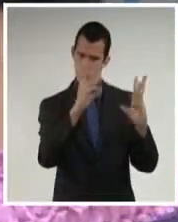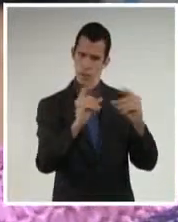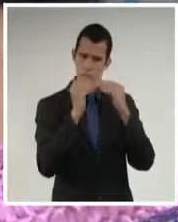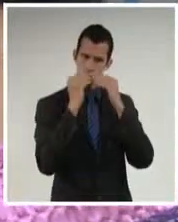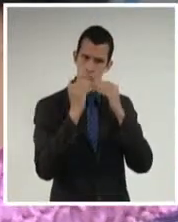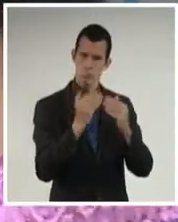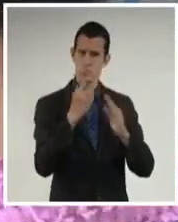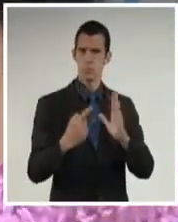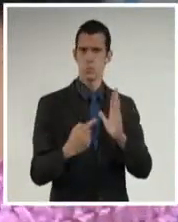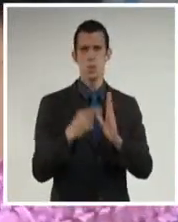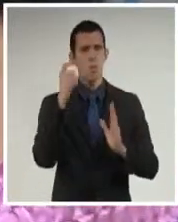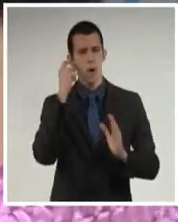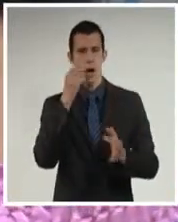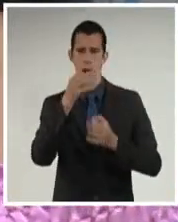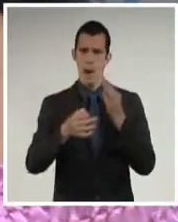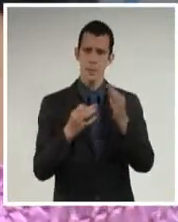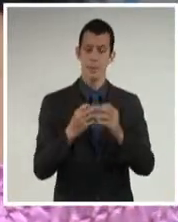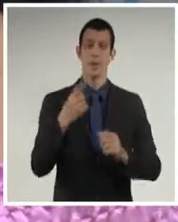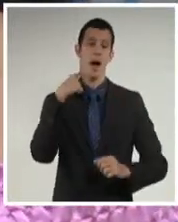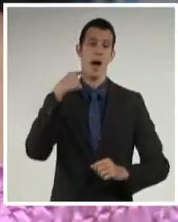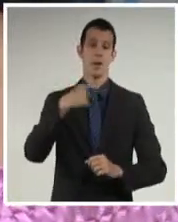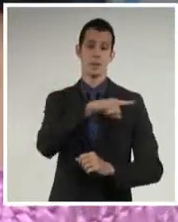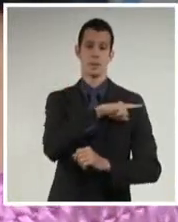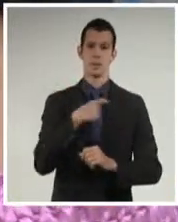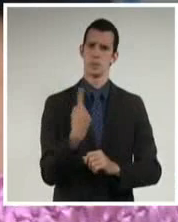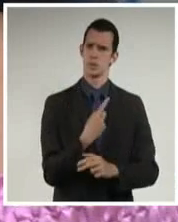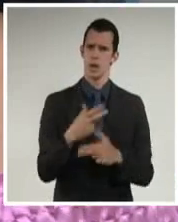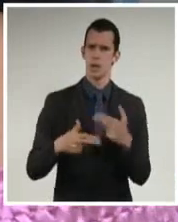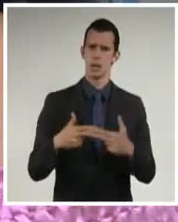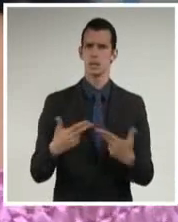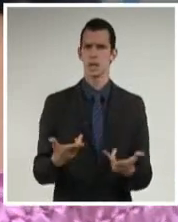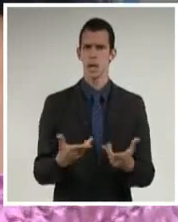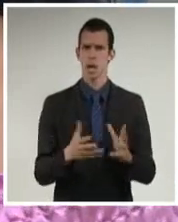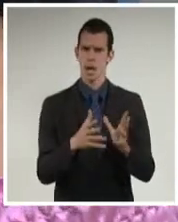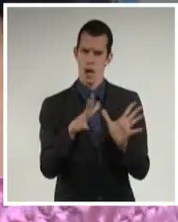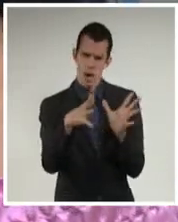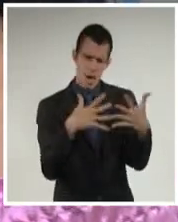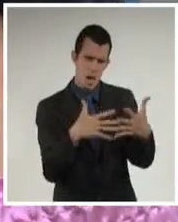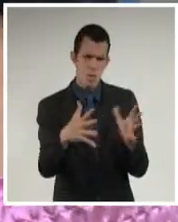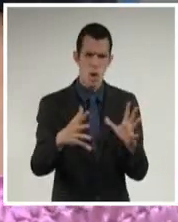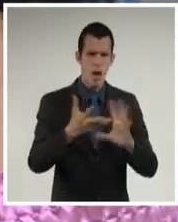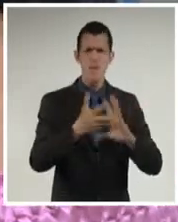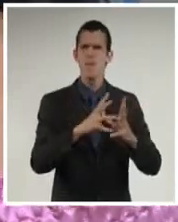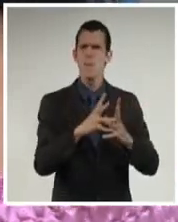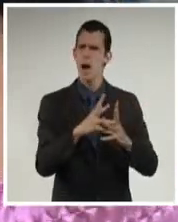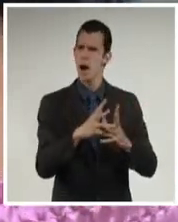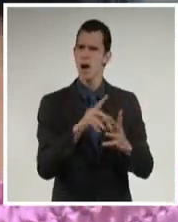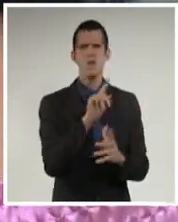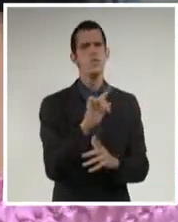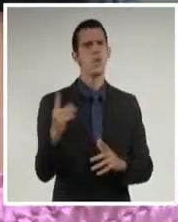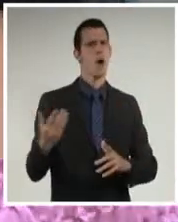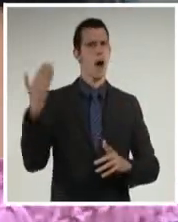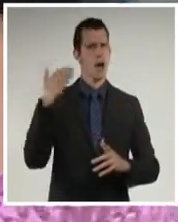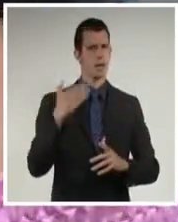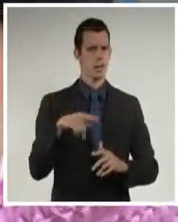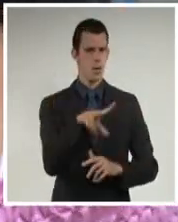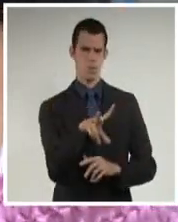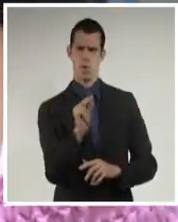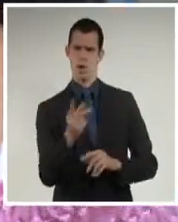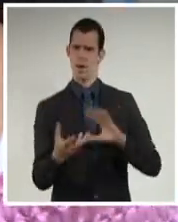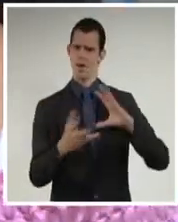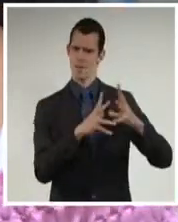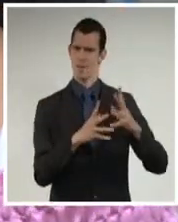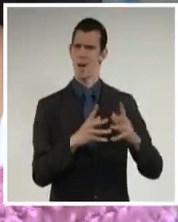pasado realizamos equipos y equipos novedosos, desarrollos nuevos que